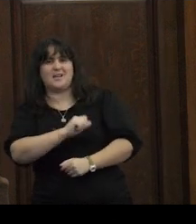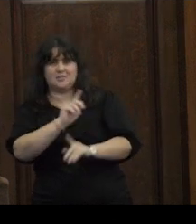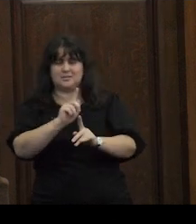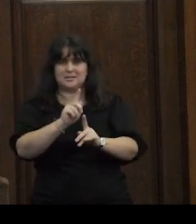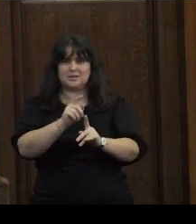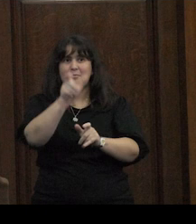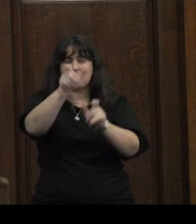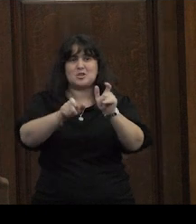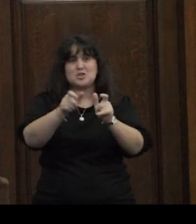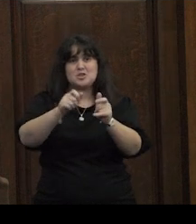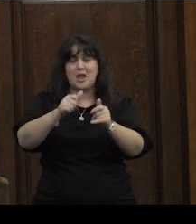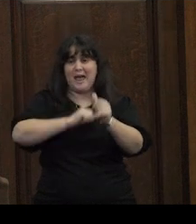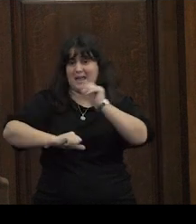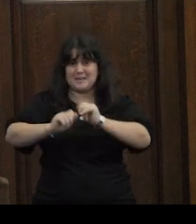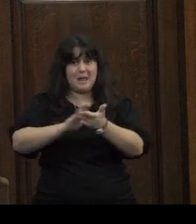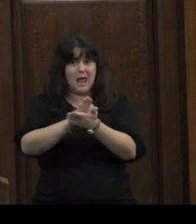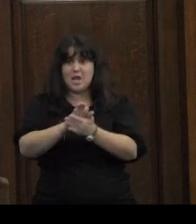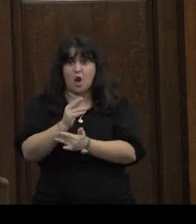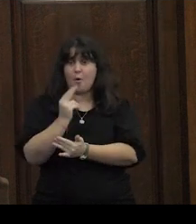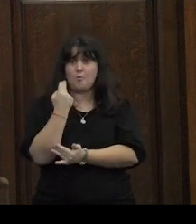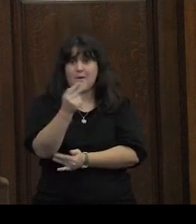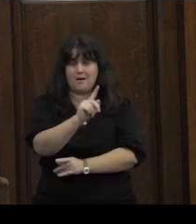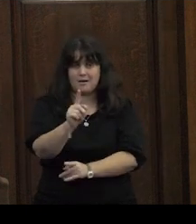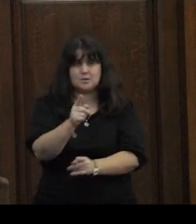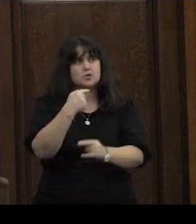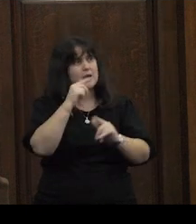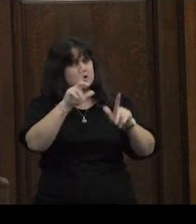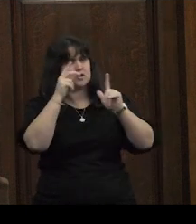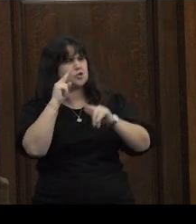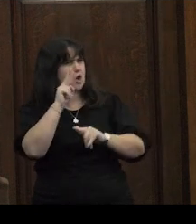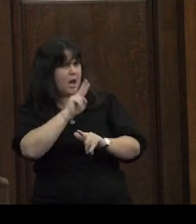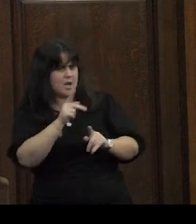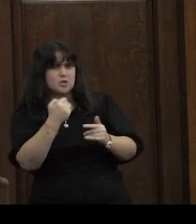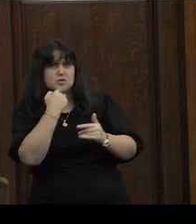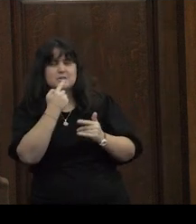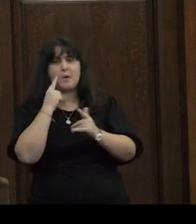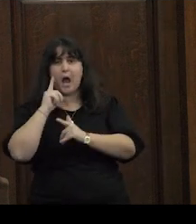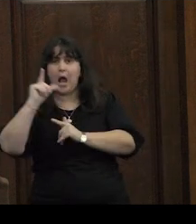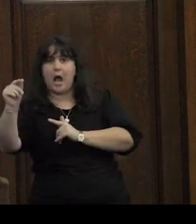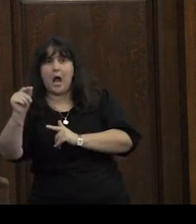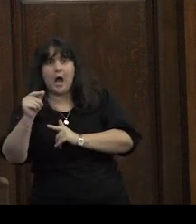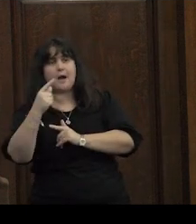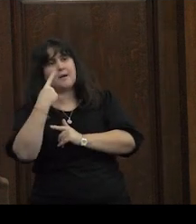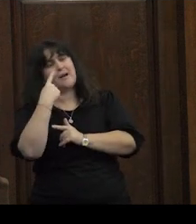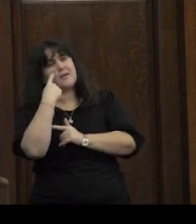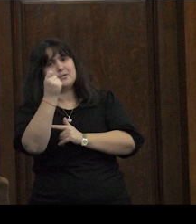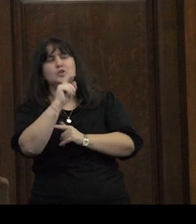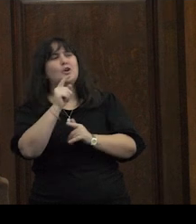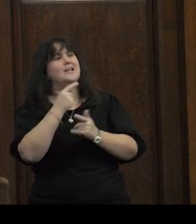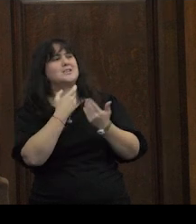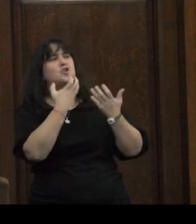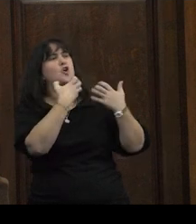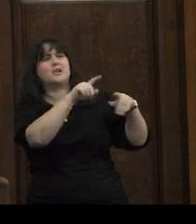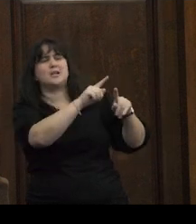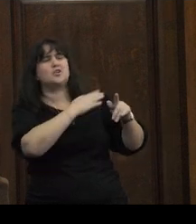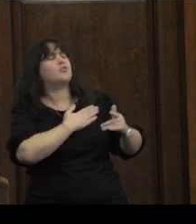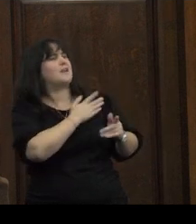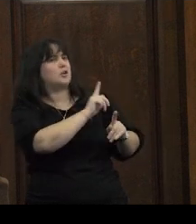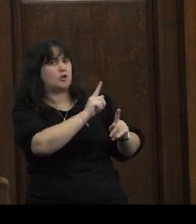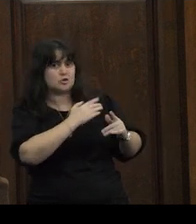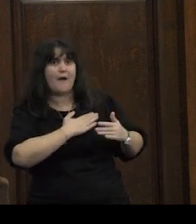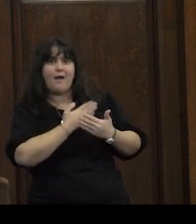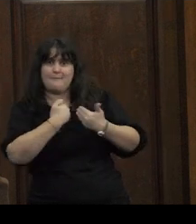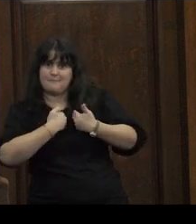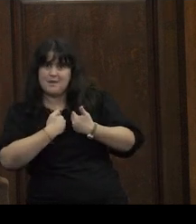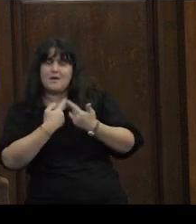hay una de estas placas que no sé si se alcanza a leer que dice si me alejo no es porque no te quiera sino porque me quiero lo